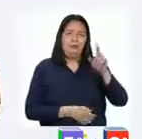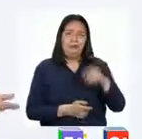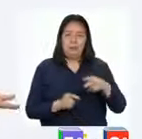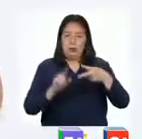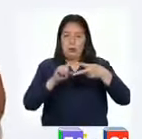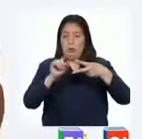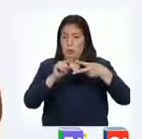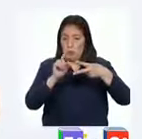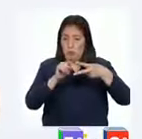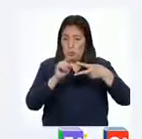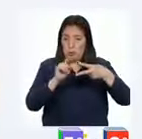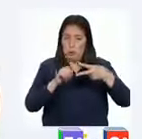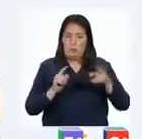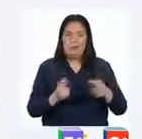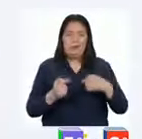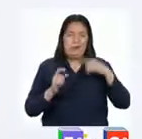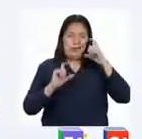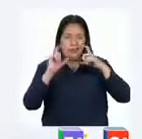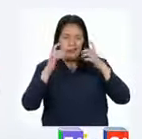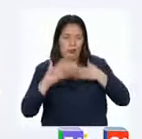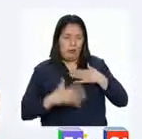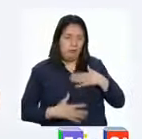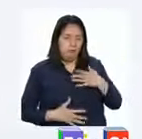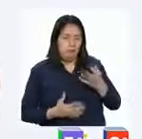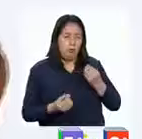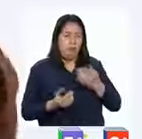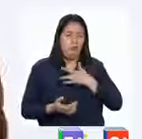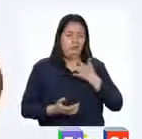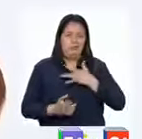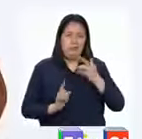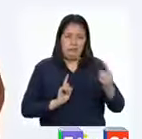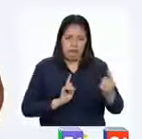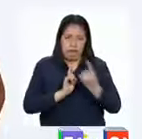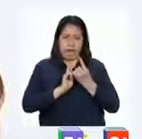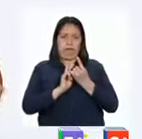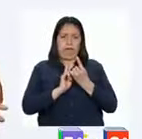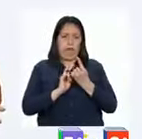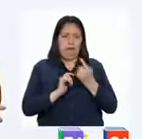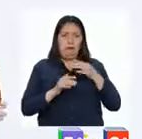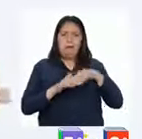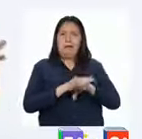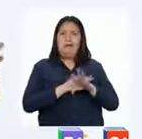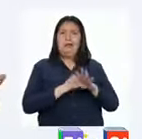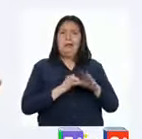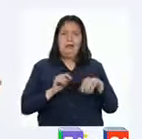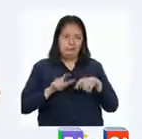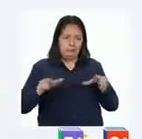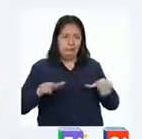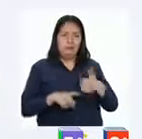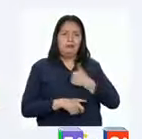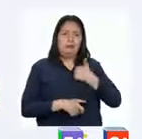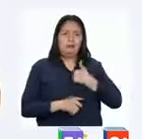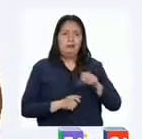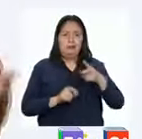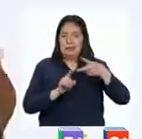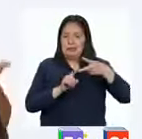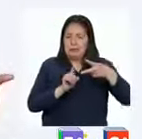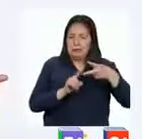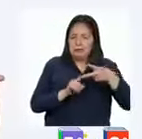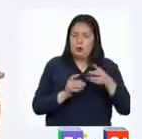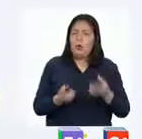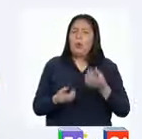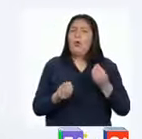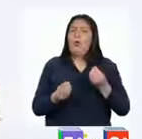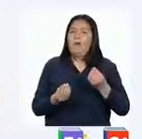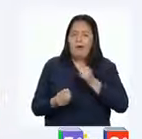Una que se refiere a las señales que nos da el cuerpo cuando sentimos que invaden nuestro espacio personal. Y la otra se refiere a la